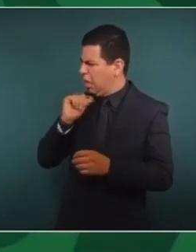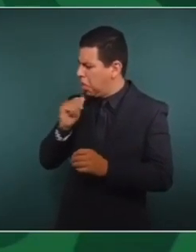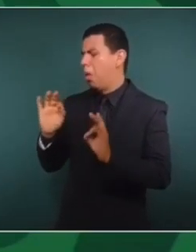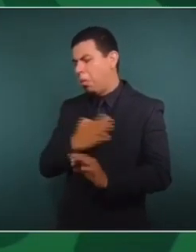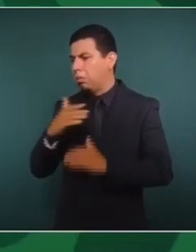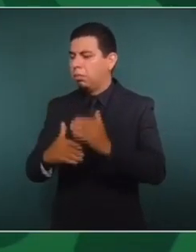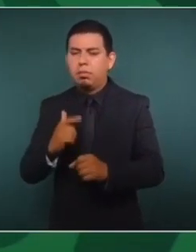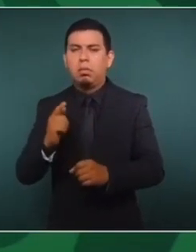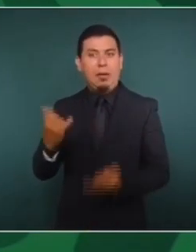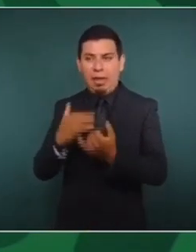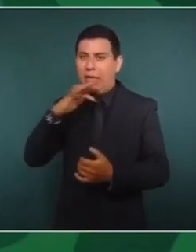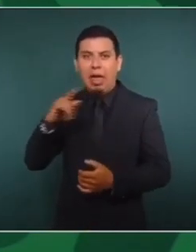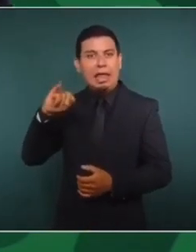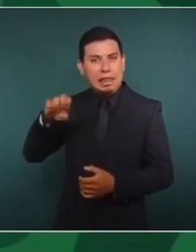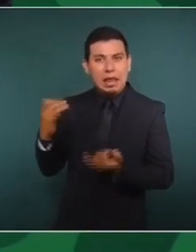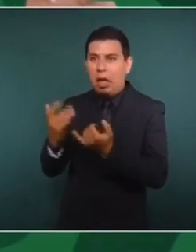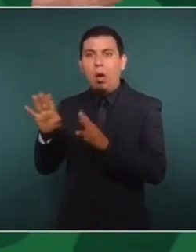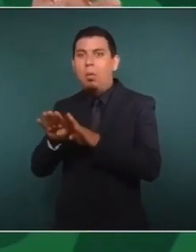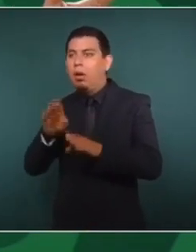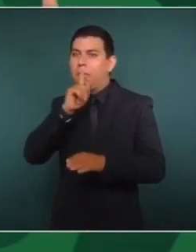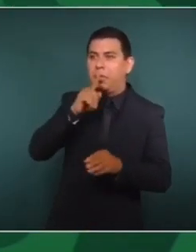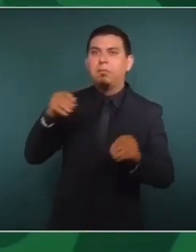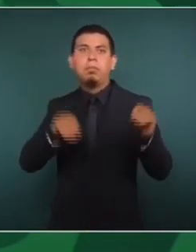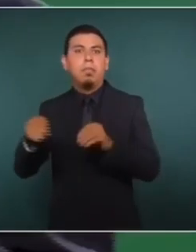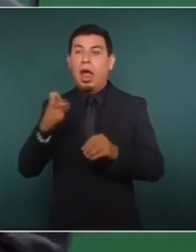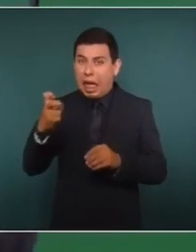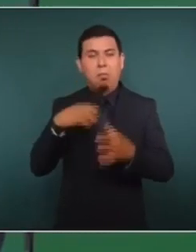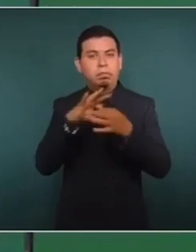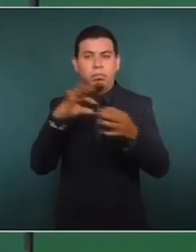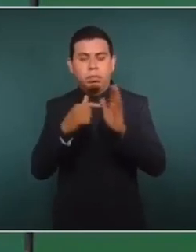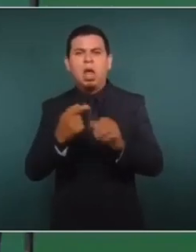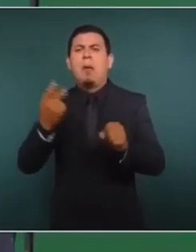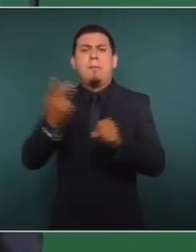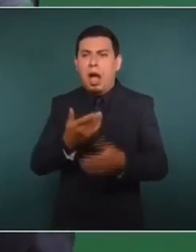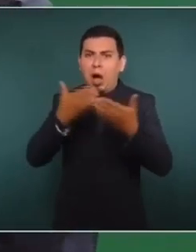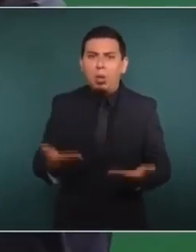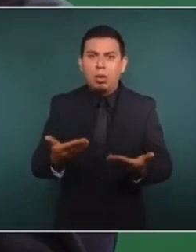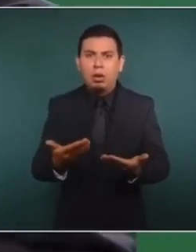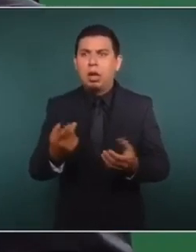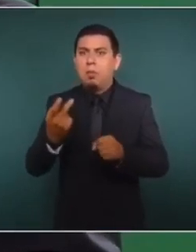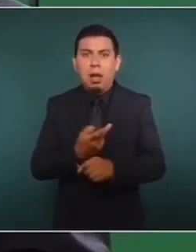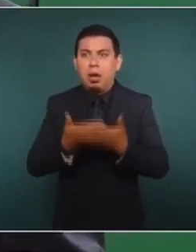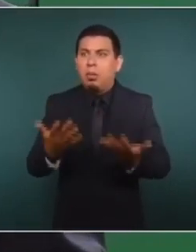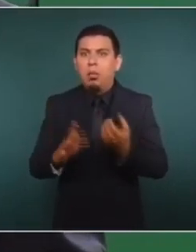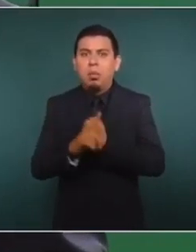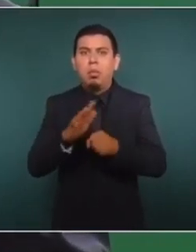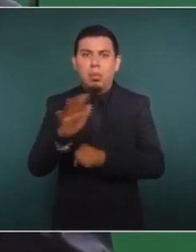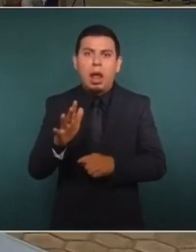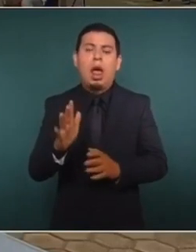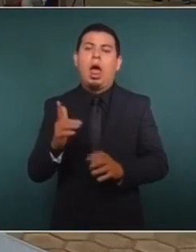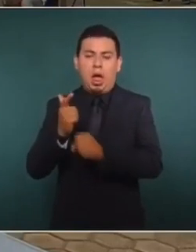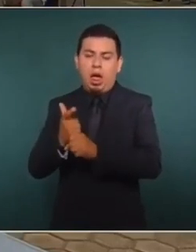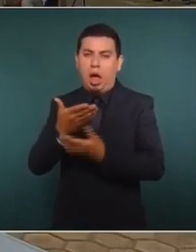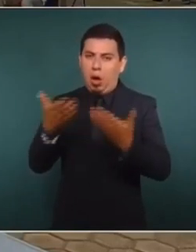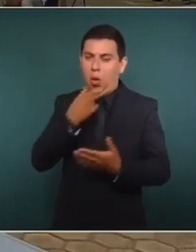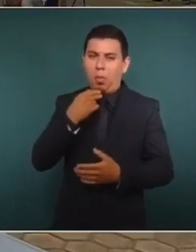éramos nosotros. Todo esto sirve de contexto para entender la importancia de que ahora el señor